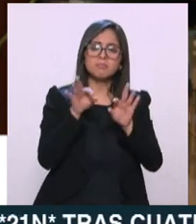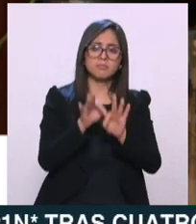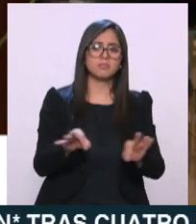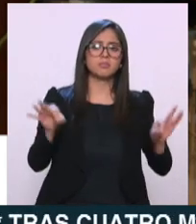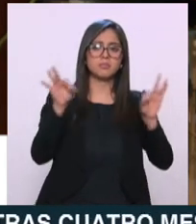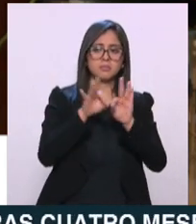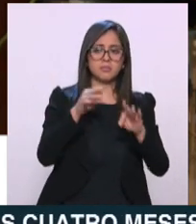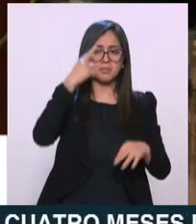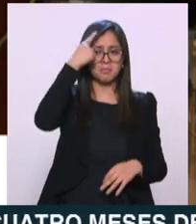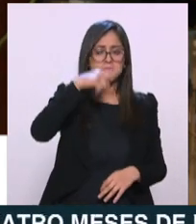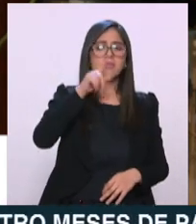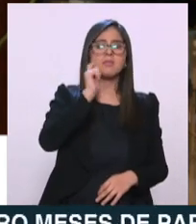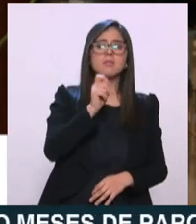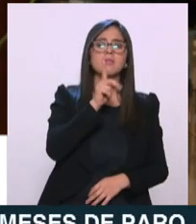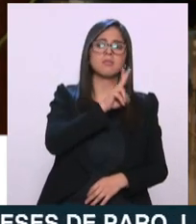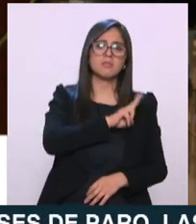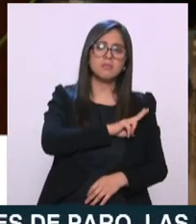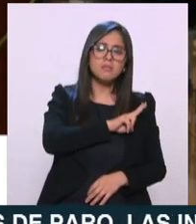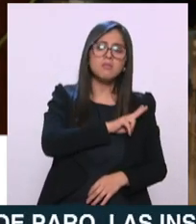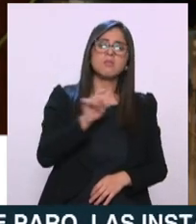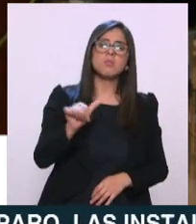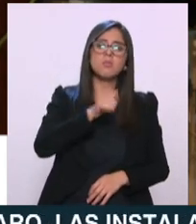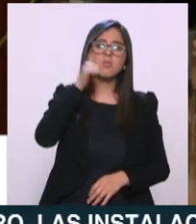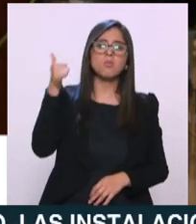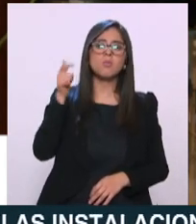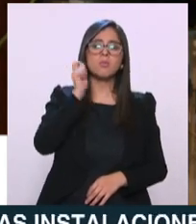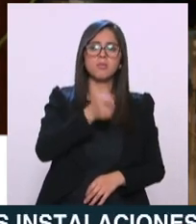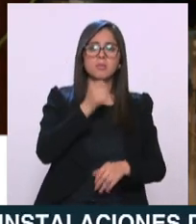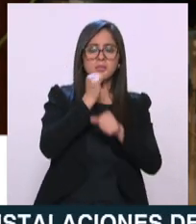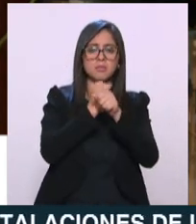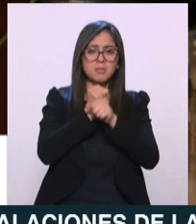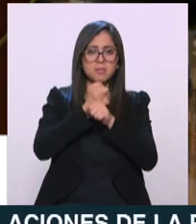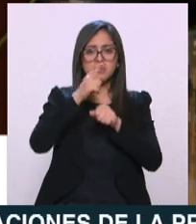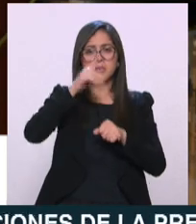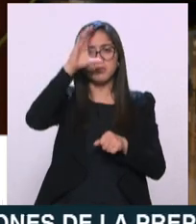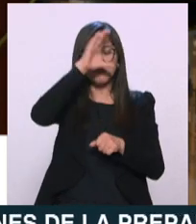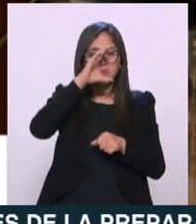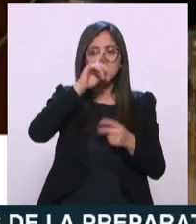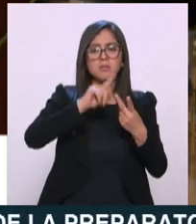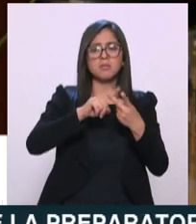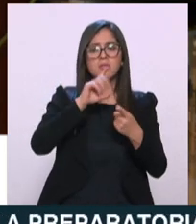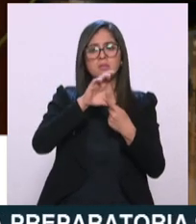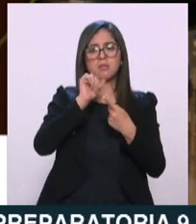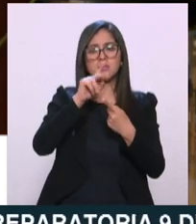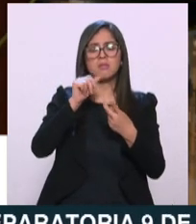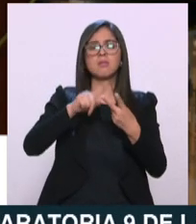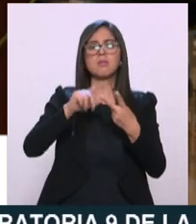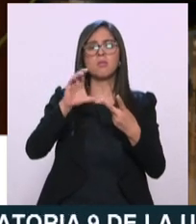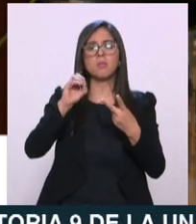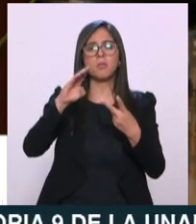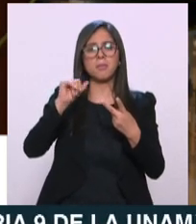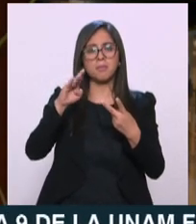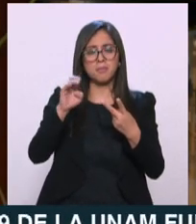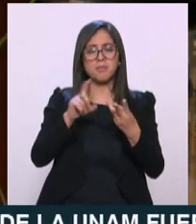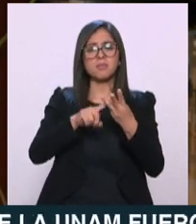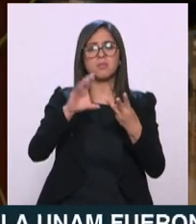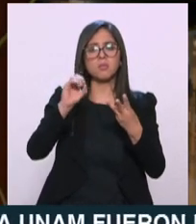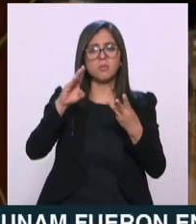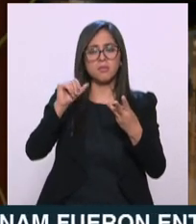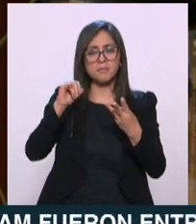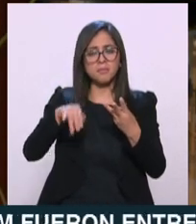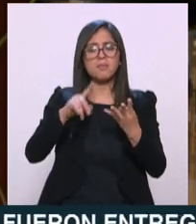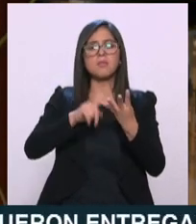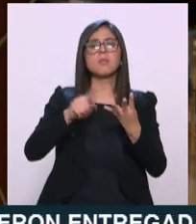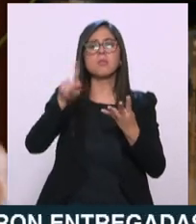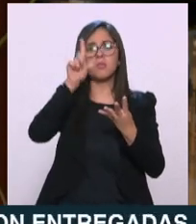sector privado como para el sector de investigación científico, con la Canacintra, el Coparmex, la Concamín, la DIAT, el Consejo